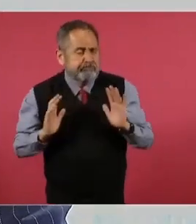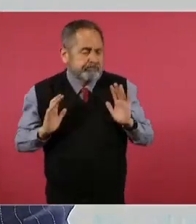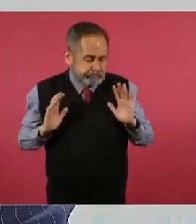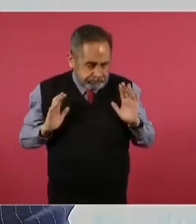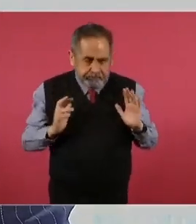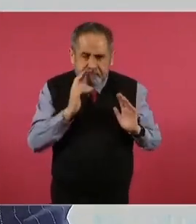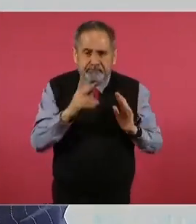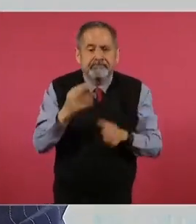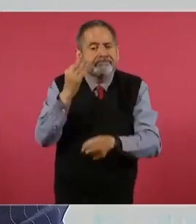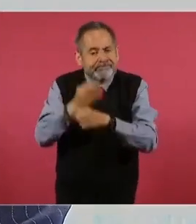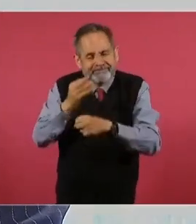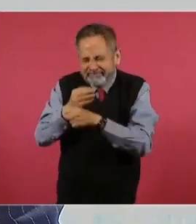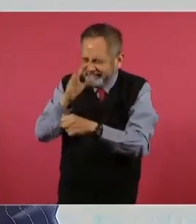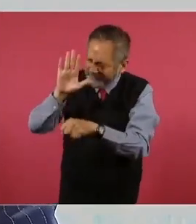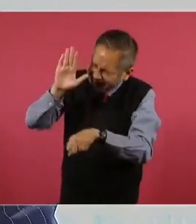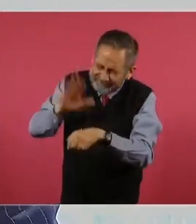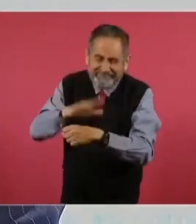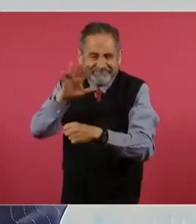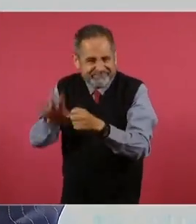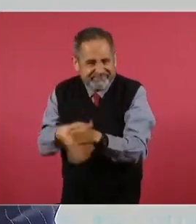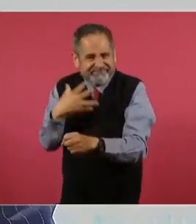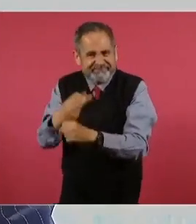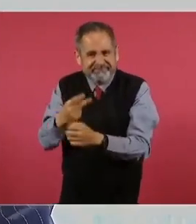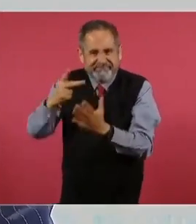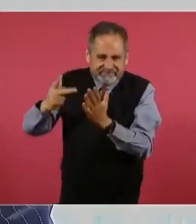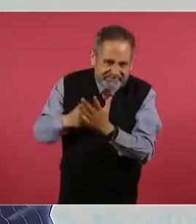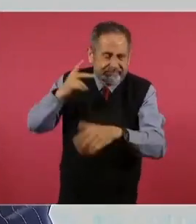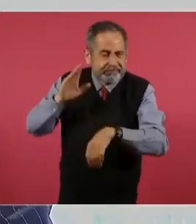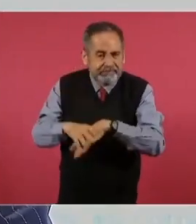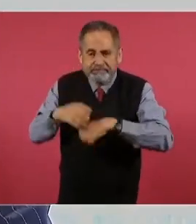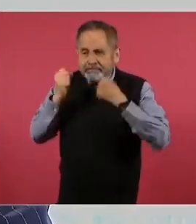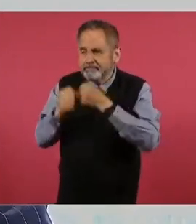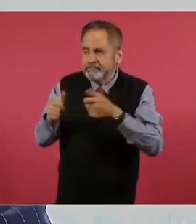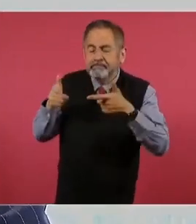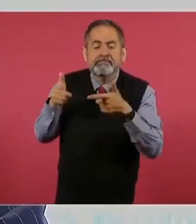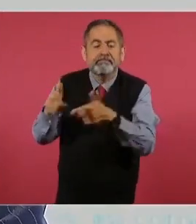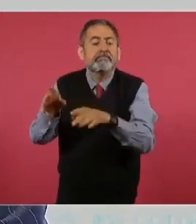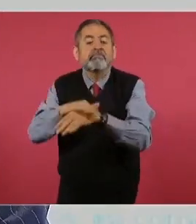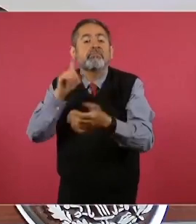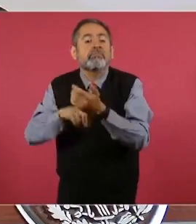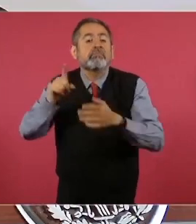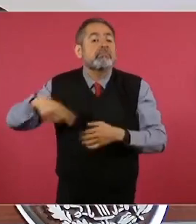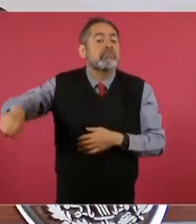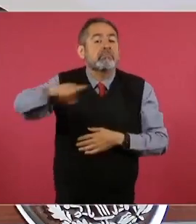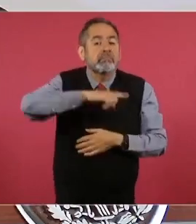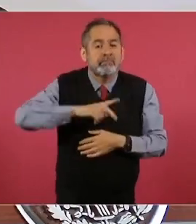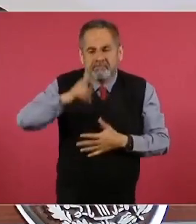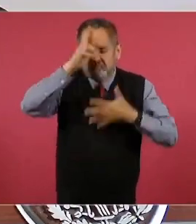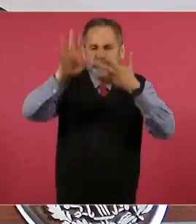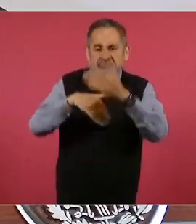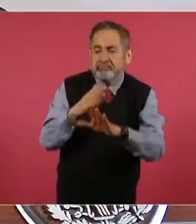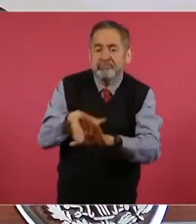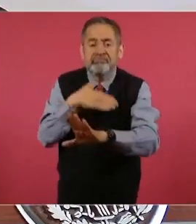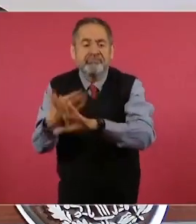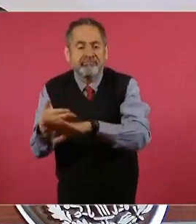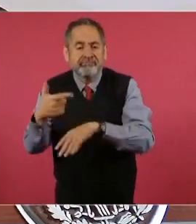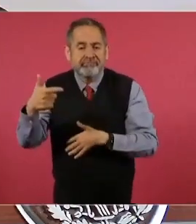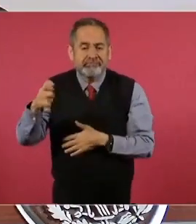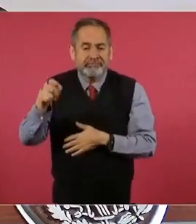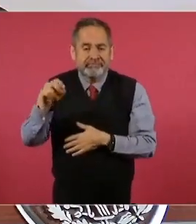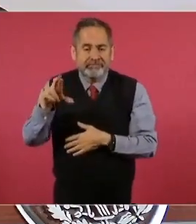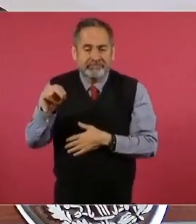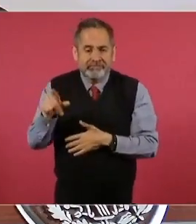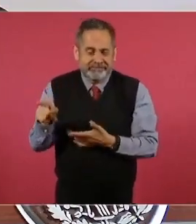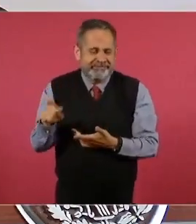en reforzar las acciones de prevención de las violencias de género. En esta parte